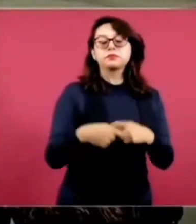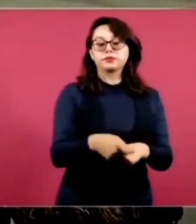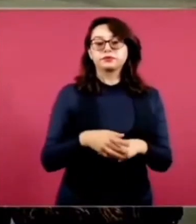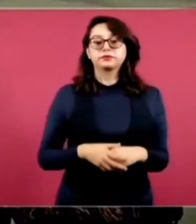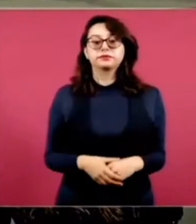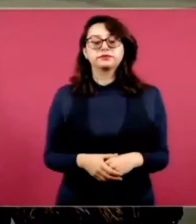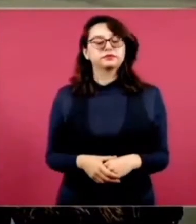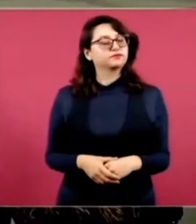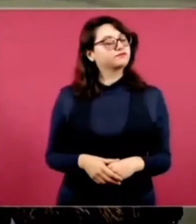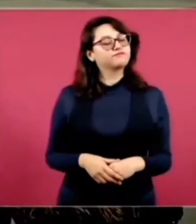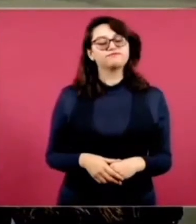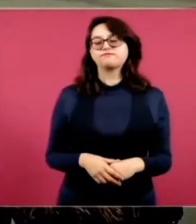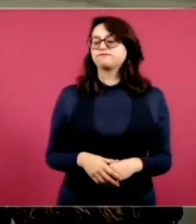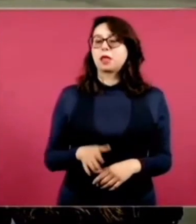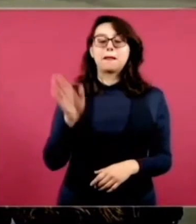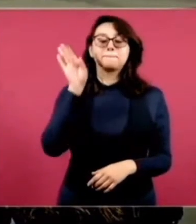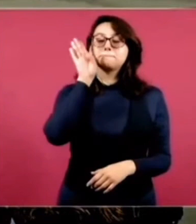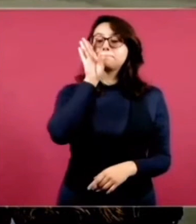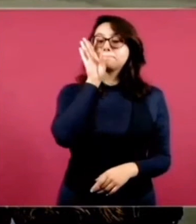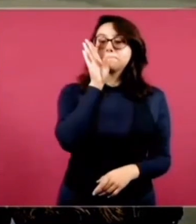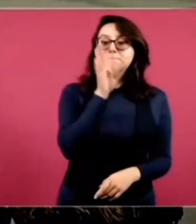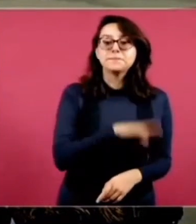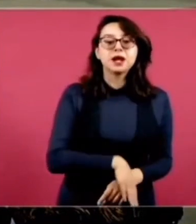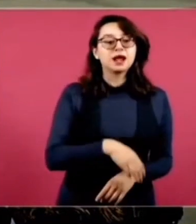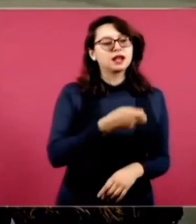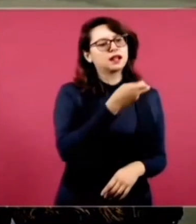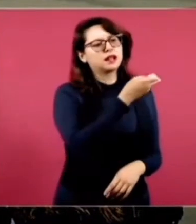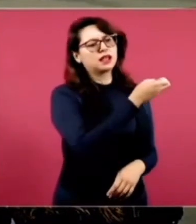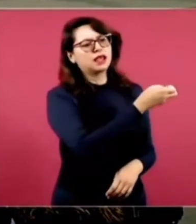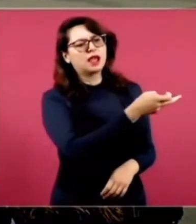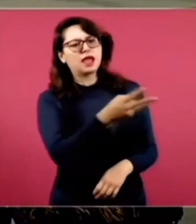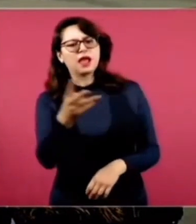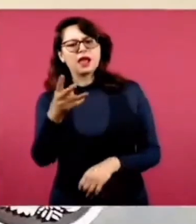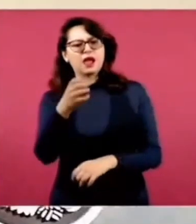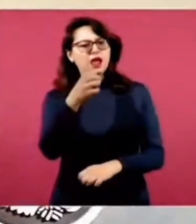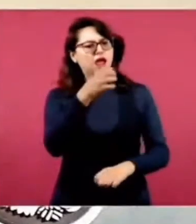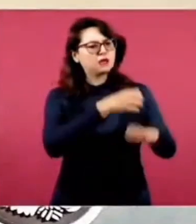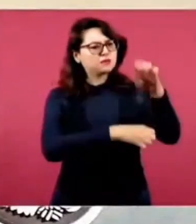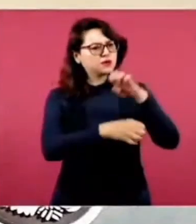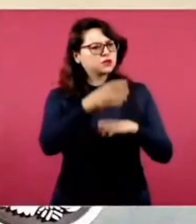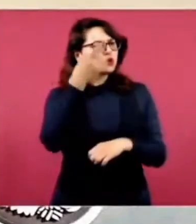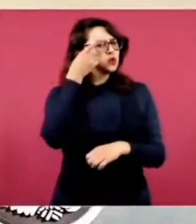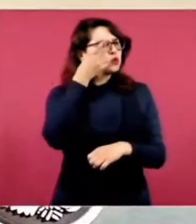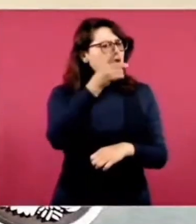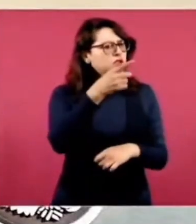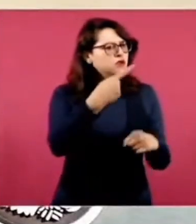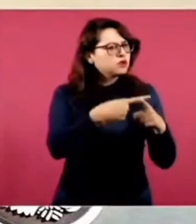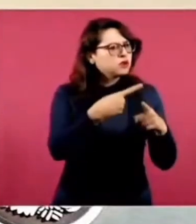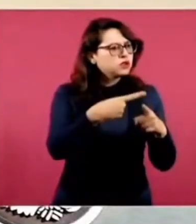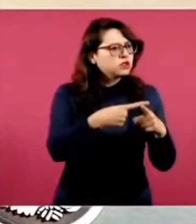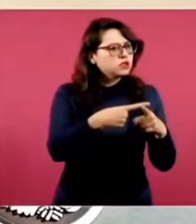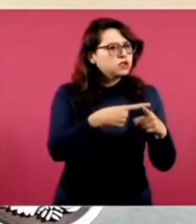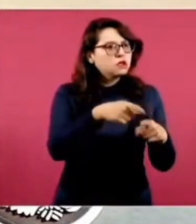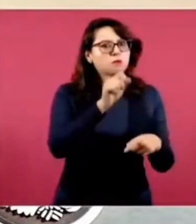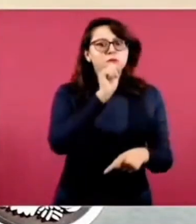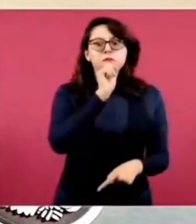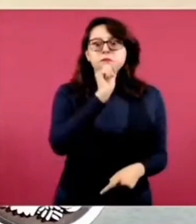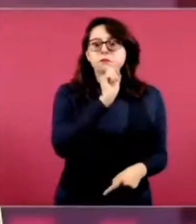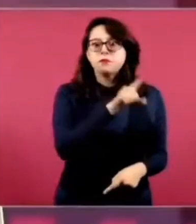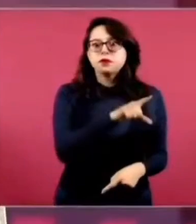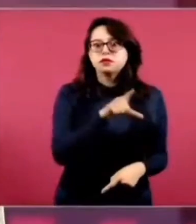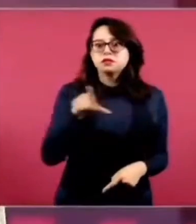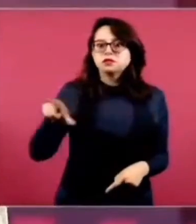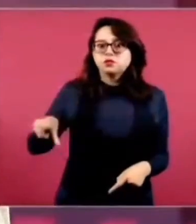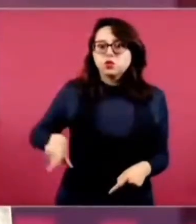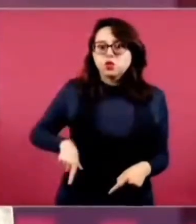indignante es que los dueños de las empresas eran funcionarios públicos, políticos y